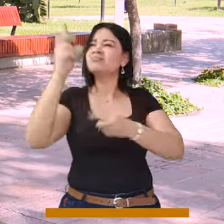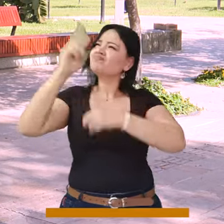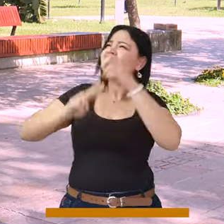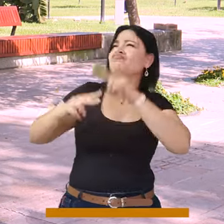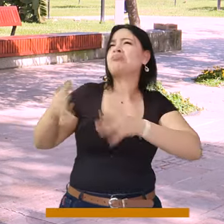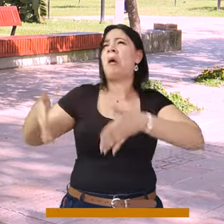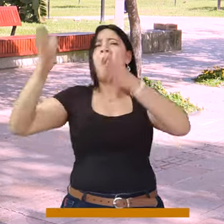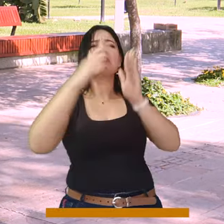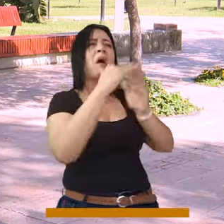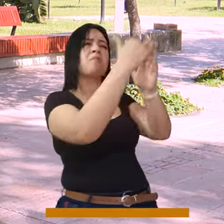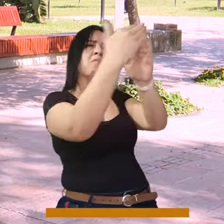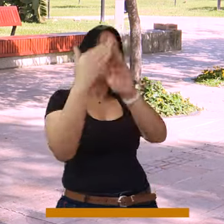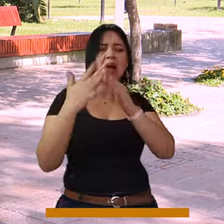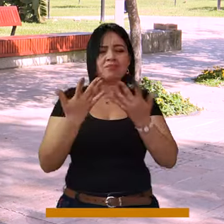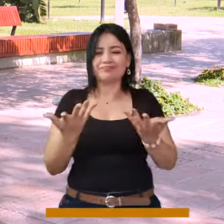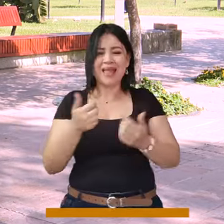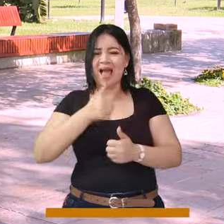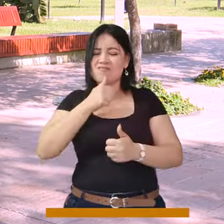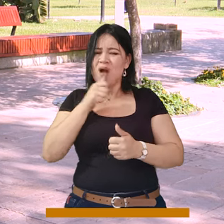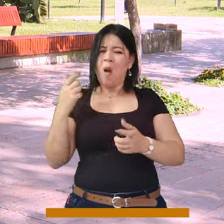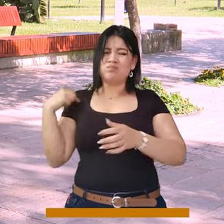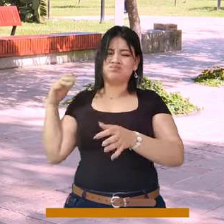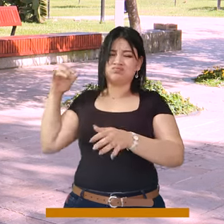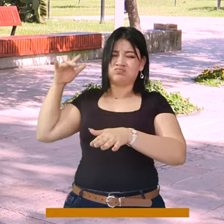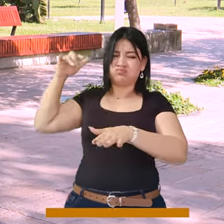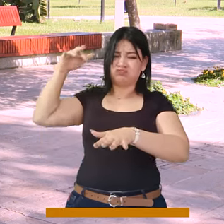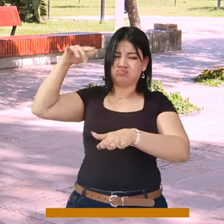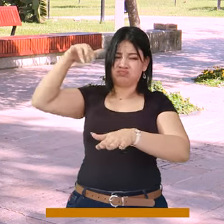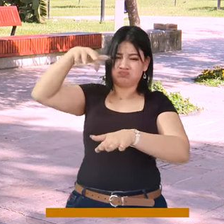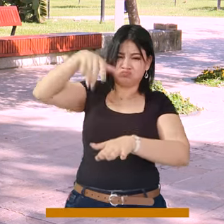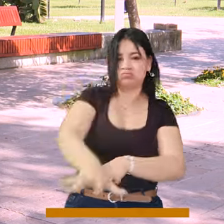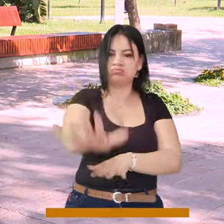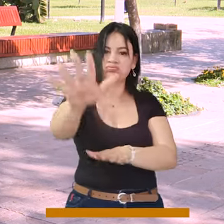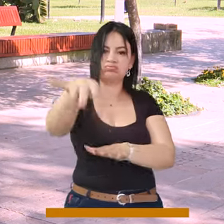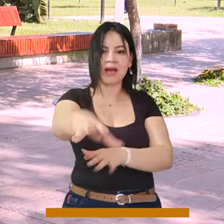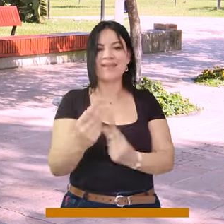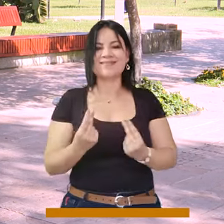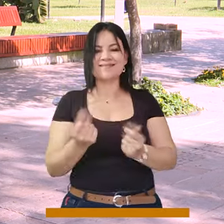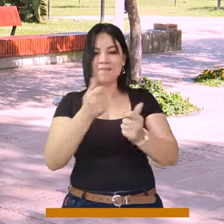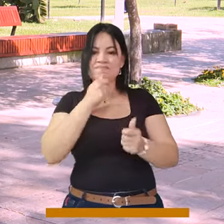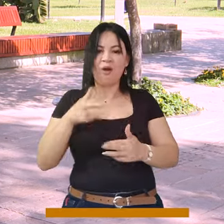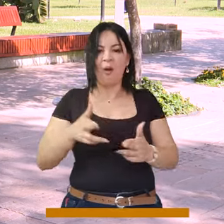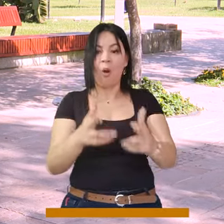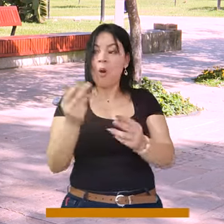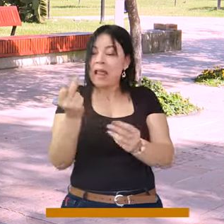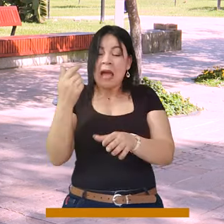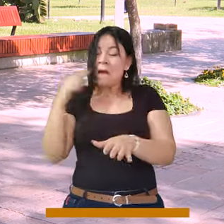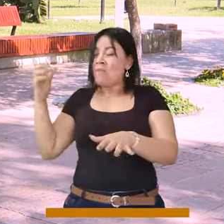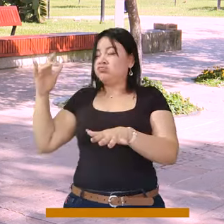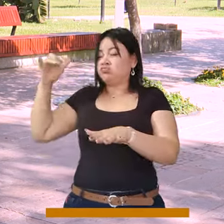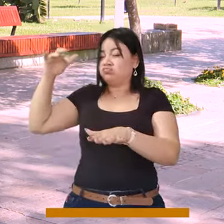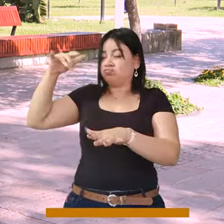urbanizaciones que hacen que el agua llegue más rápido al río Medellín y llegue con más velocidad. Como llega con más velocidad